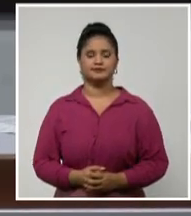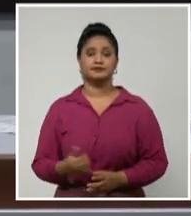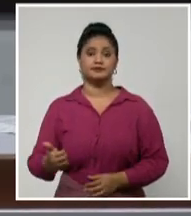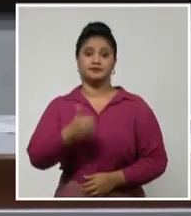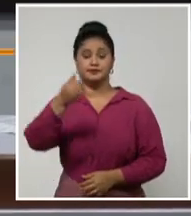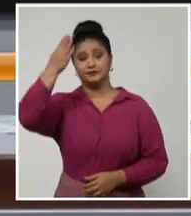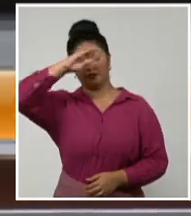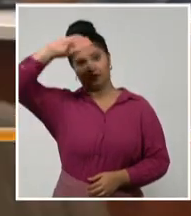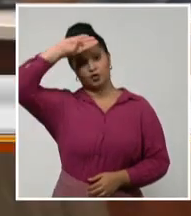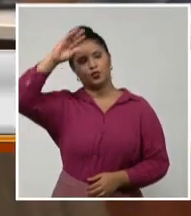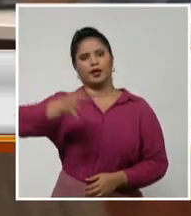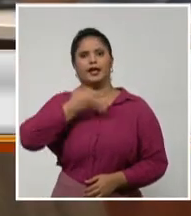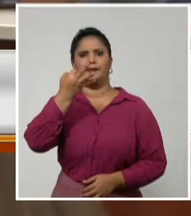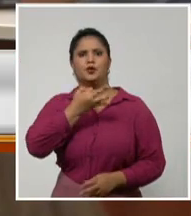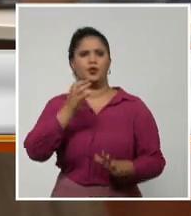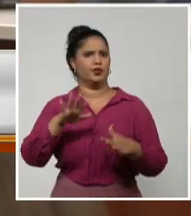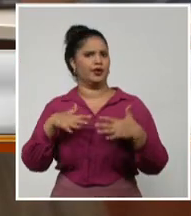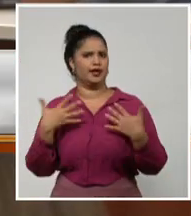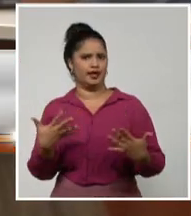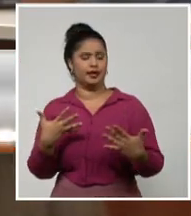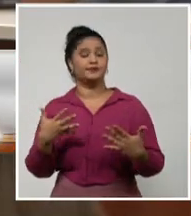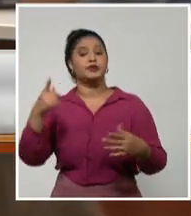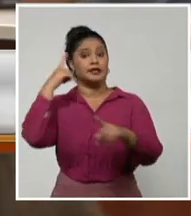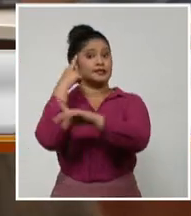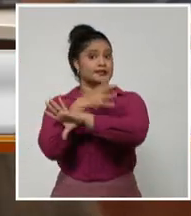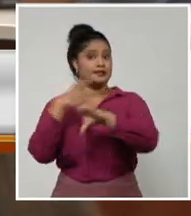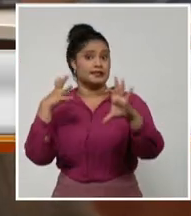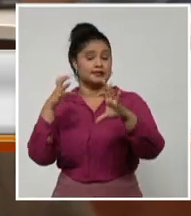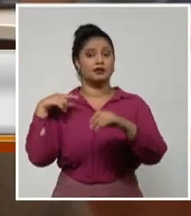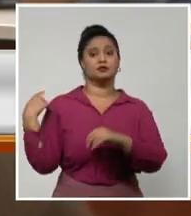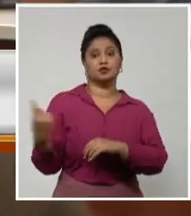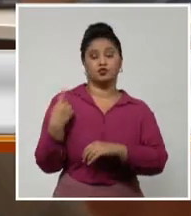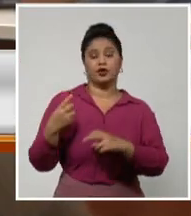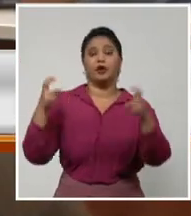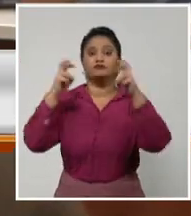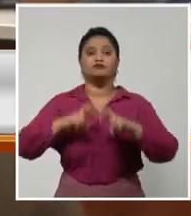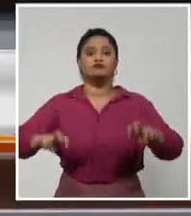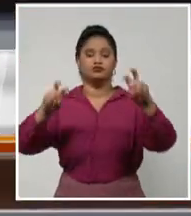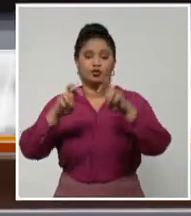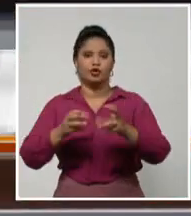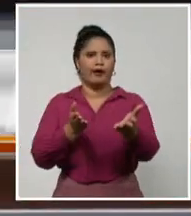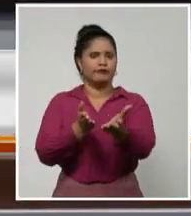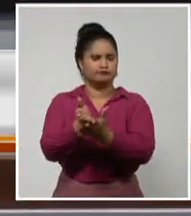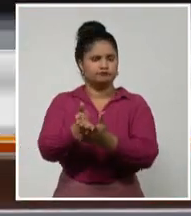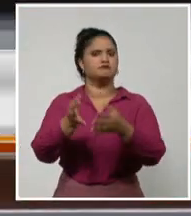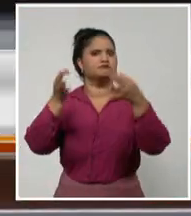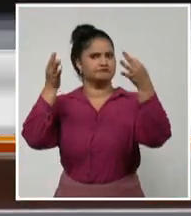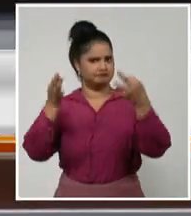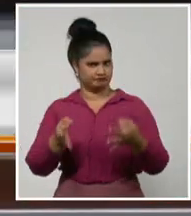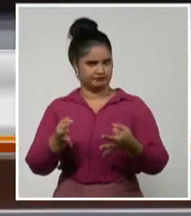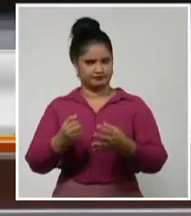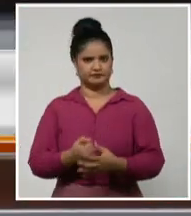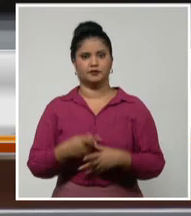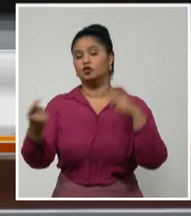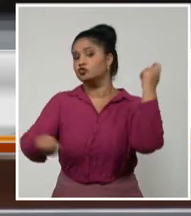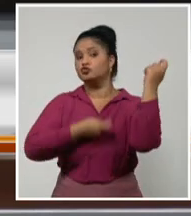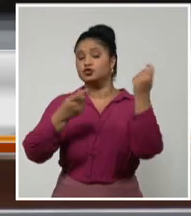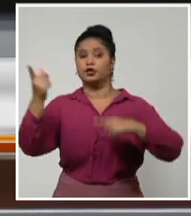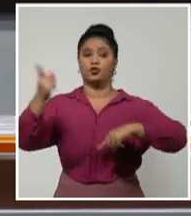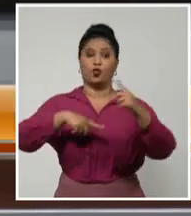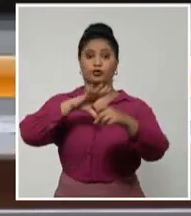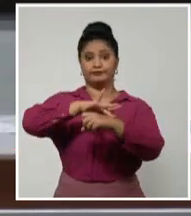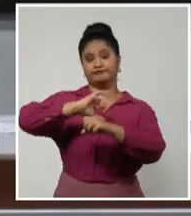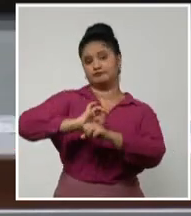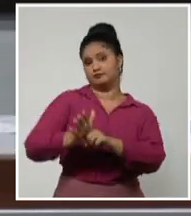el ejemplo que significó el aporte de la ciencia nacional al enfrentamiento a la COVID-19. Nosotros tenemos que hacer hincapié en que cada vez que